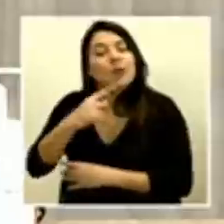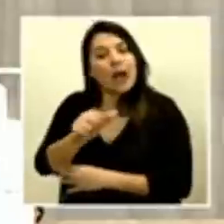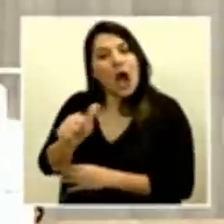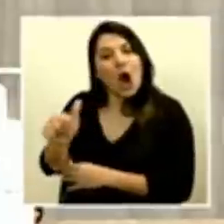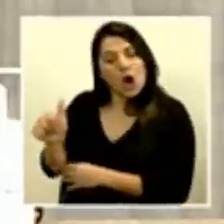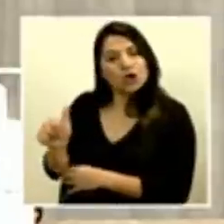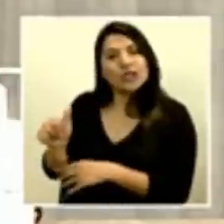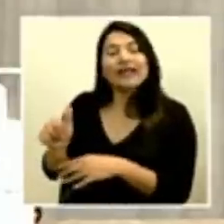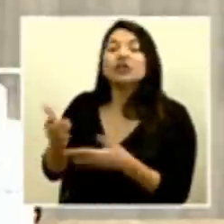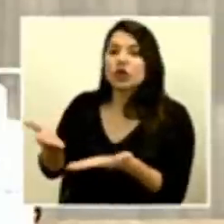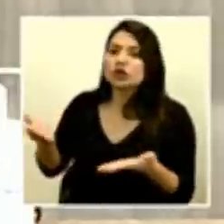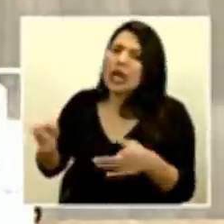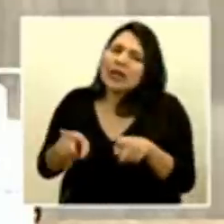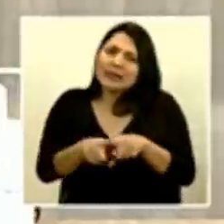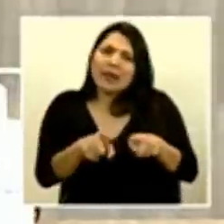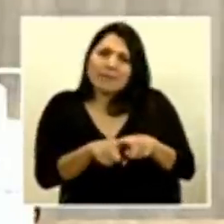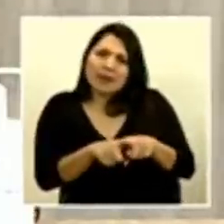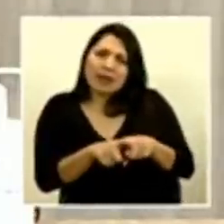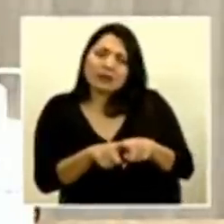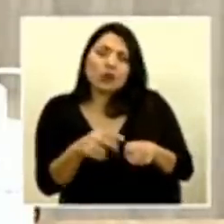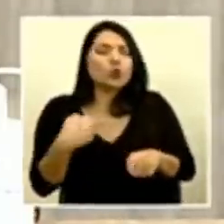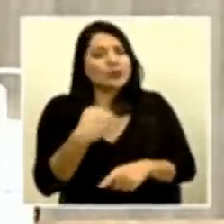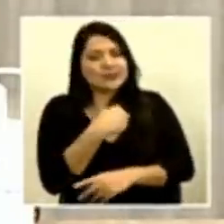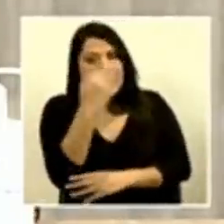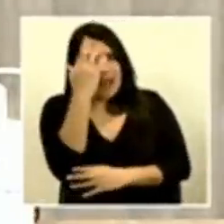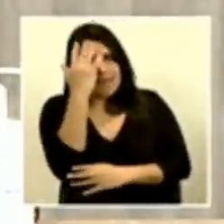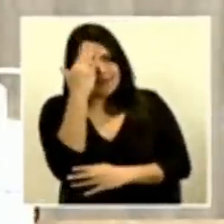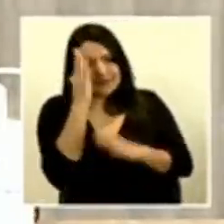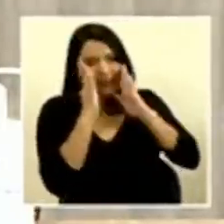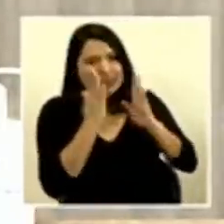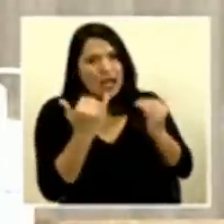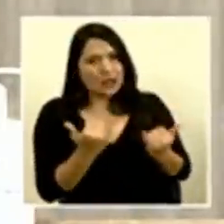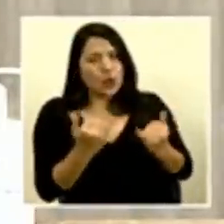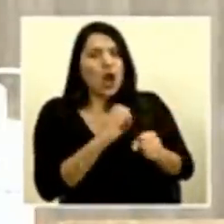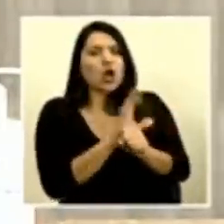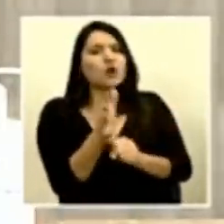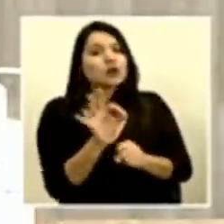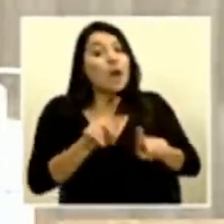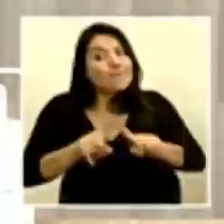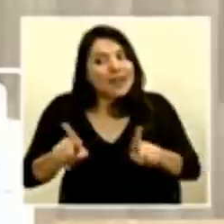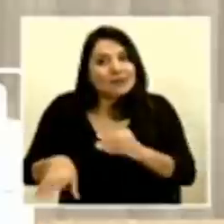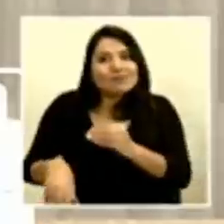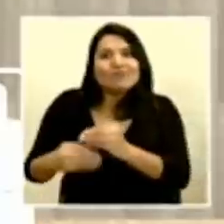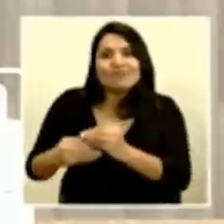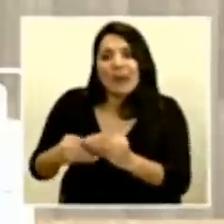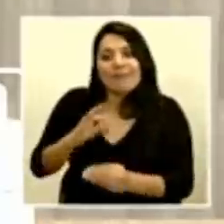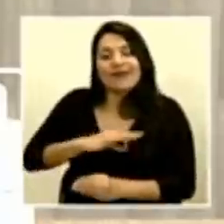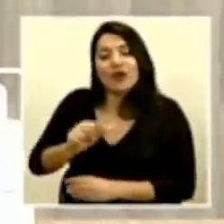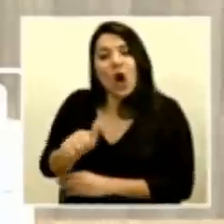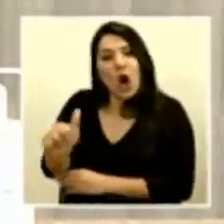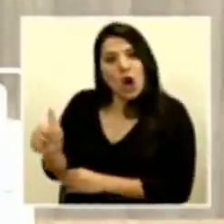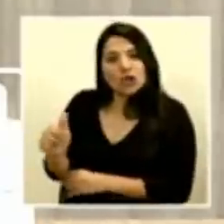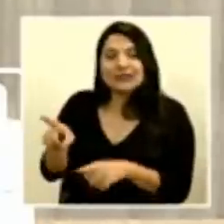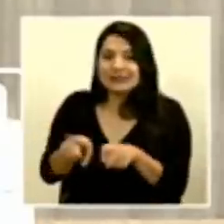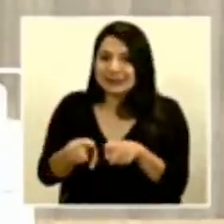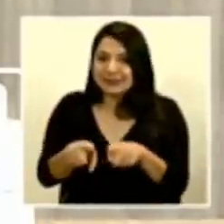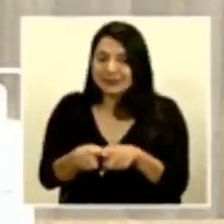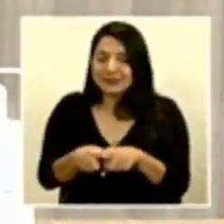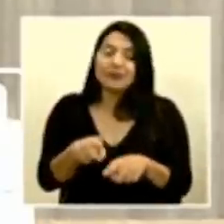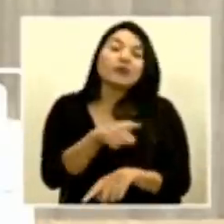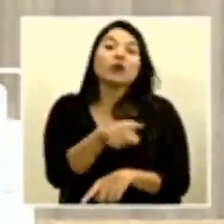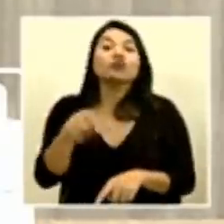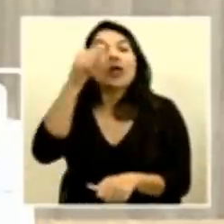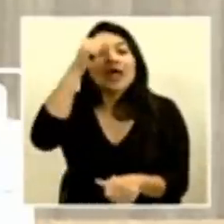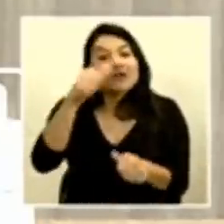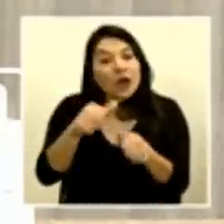de lo que más nos preocupa en este momento, que es el COVID-19. Además, también recuerden que